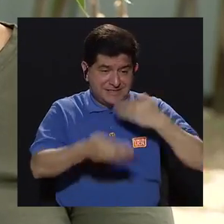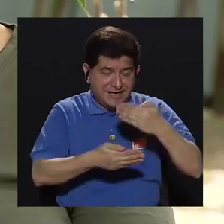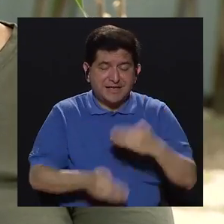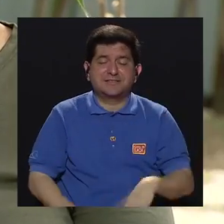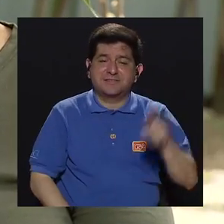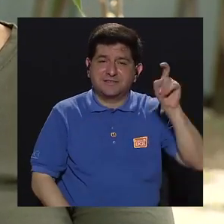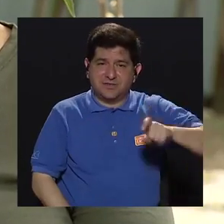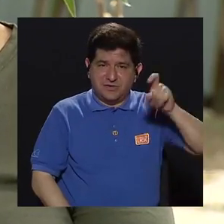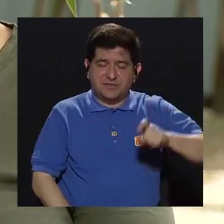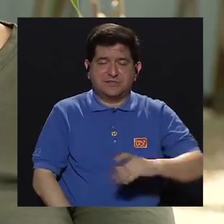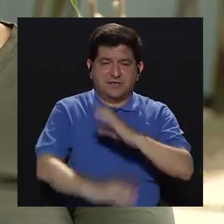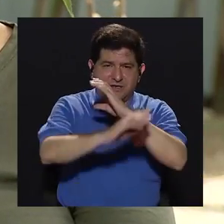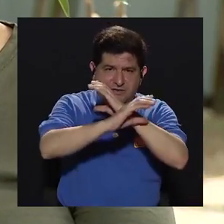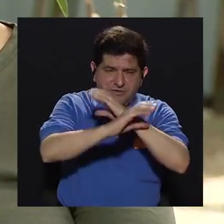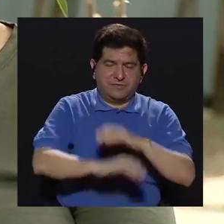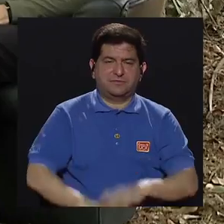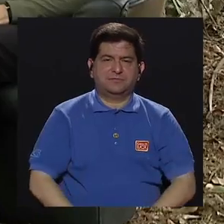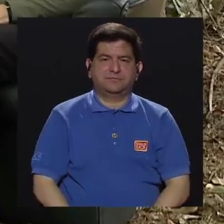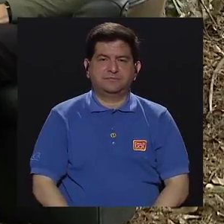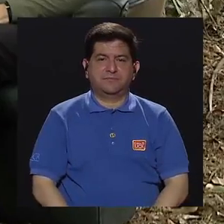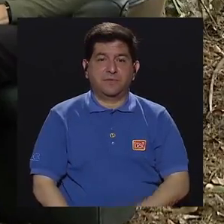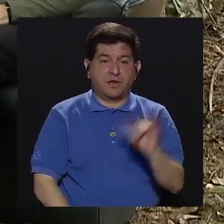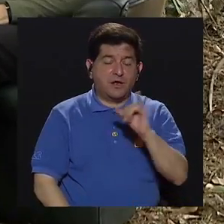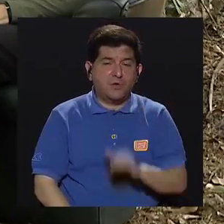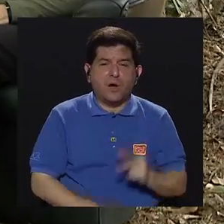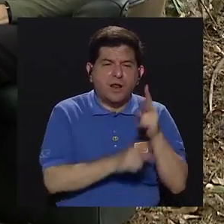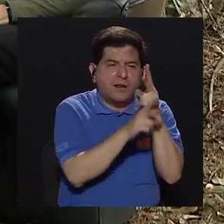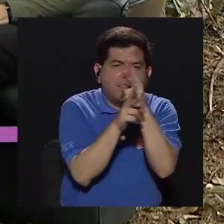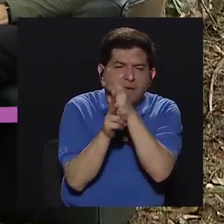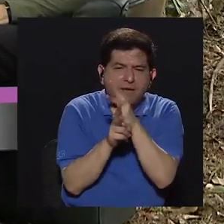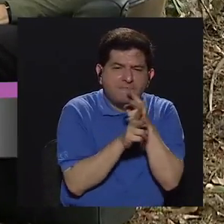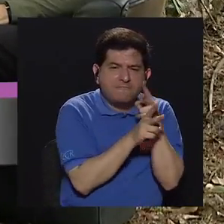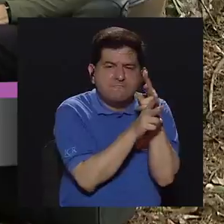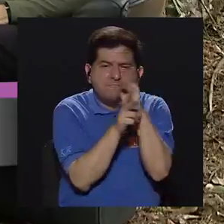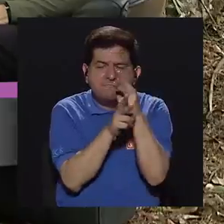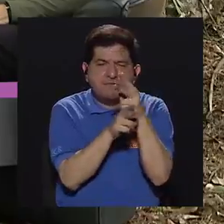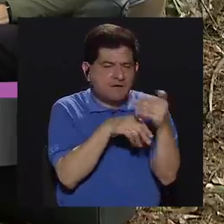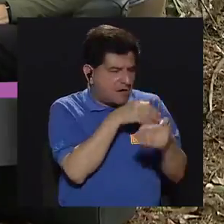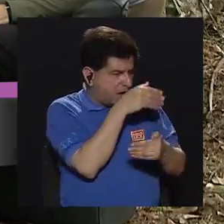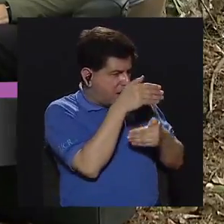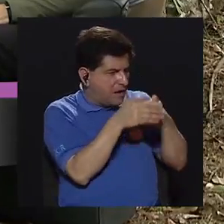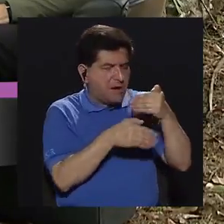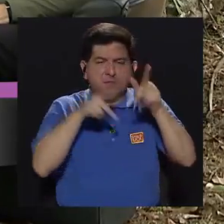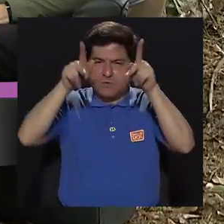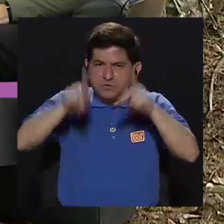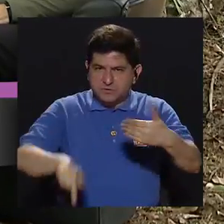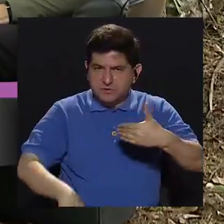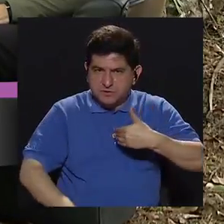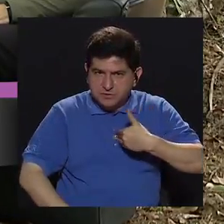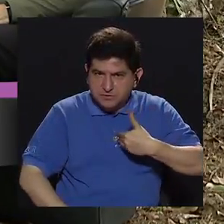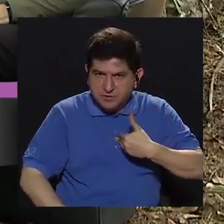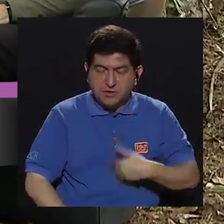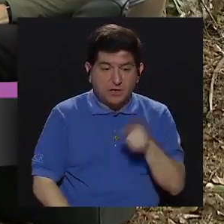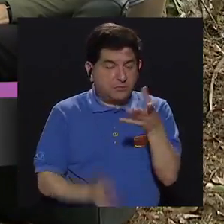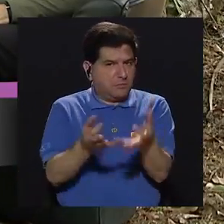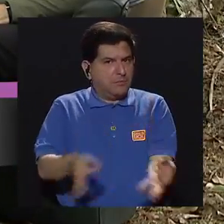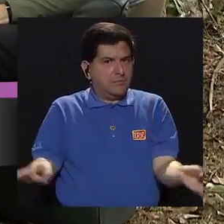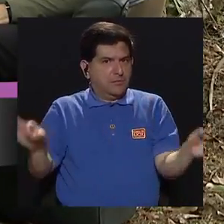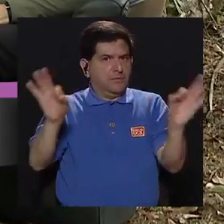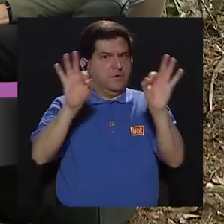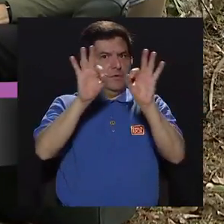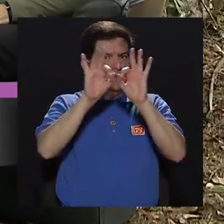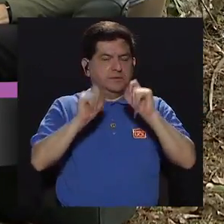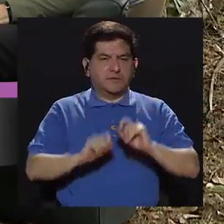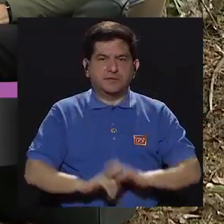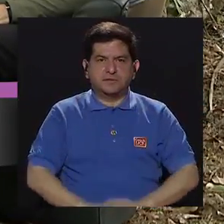del cuidado. Incluso el monitorizar, ¿verdad?, cómo va evolucionando el paciente, que eso es fundamental